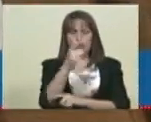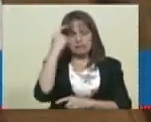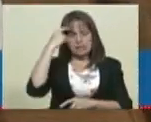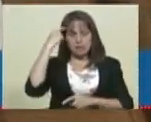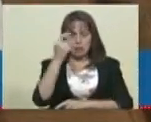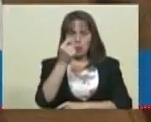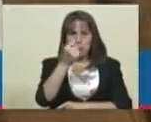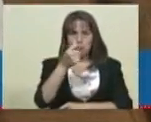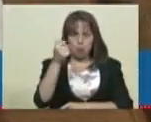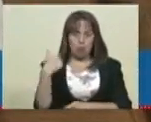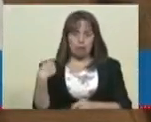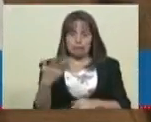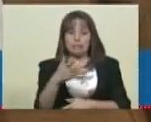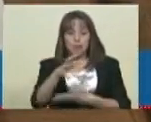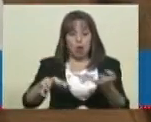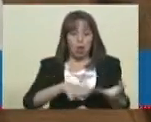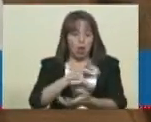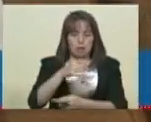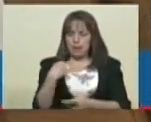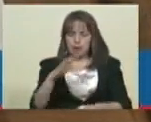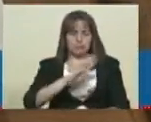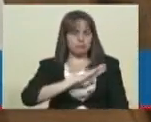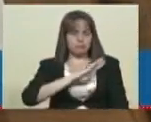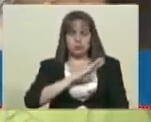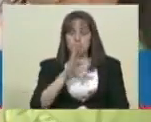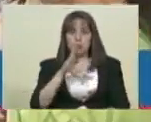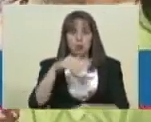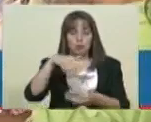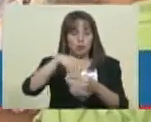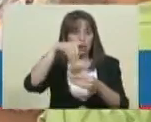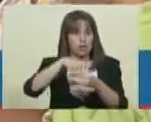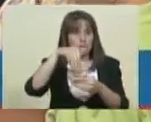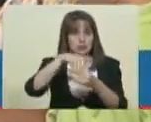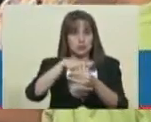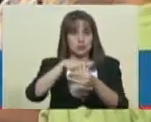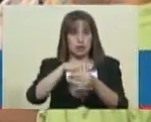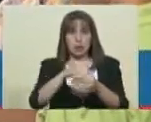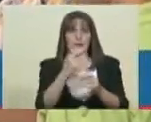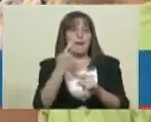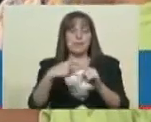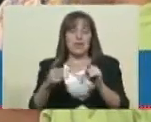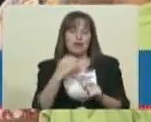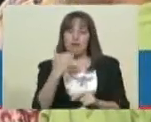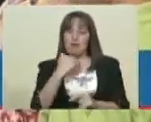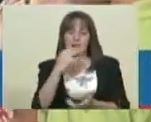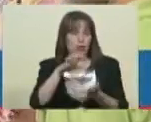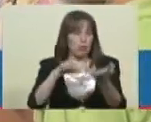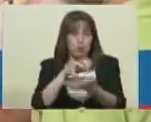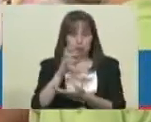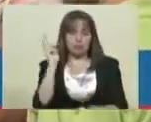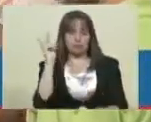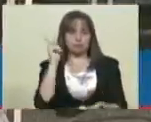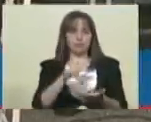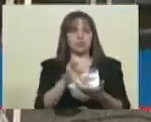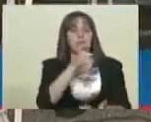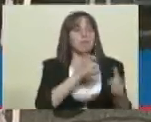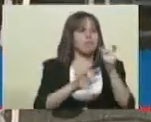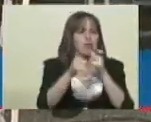personas que si no tienen ningún problema voten en su centro de votación, los que lleguen contactan al